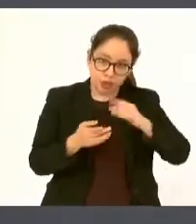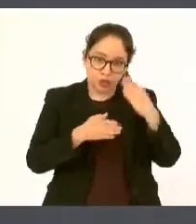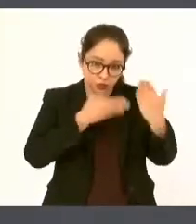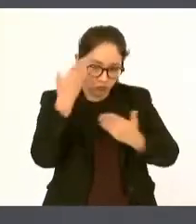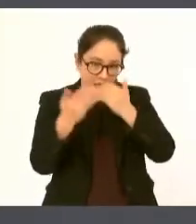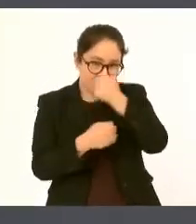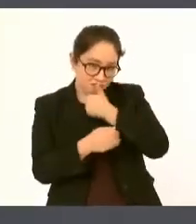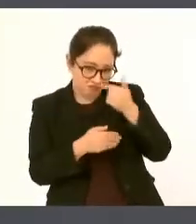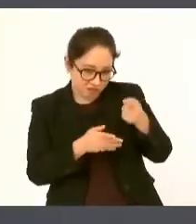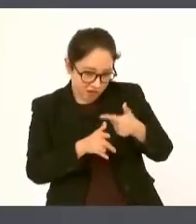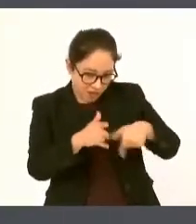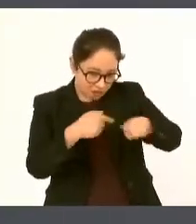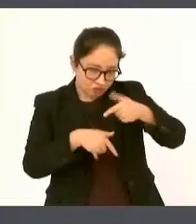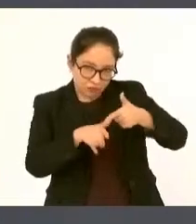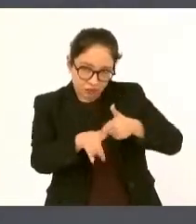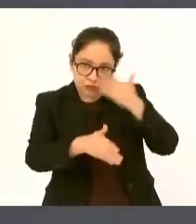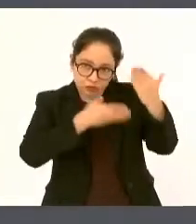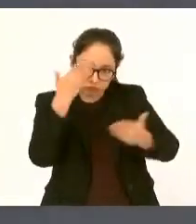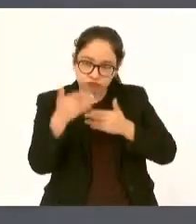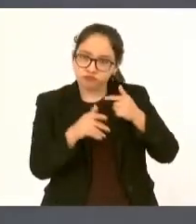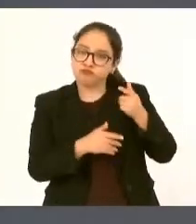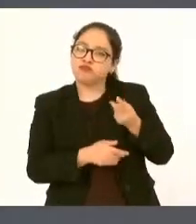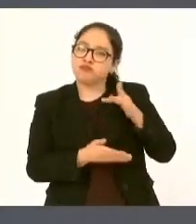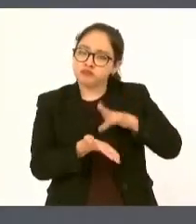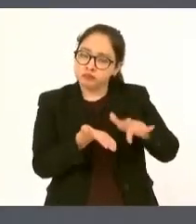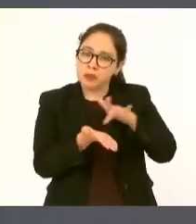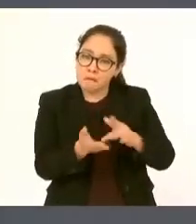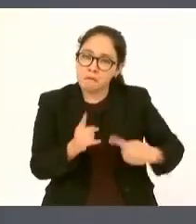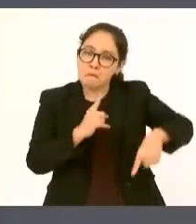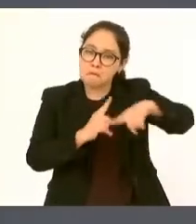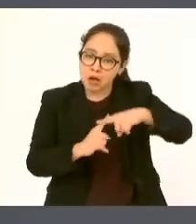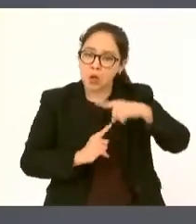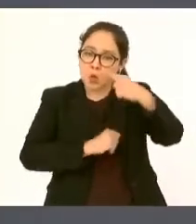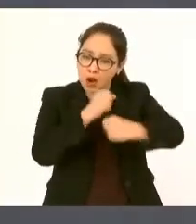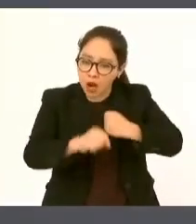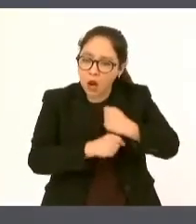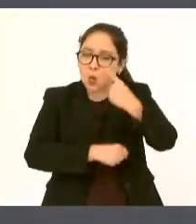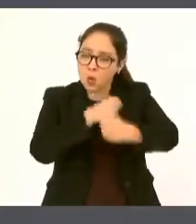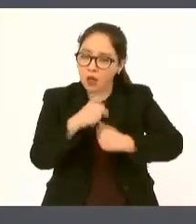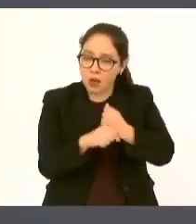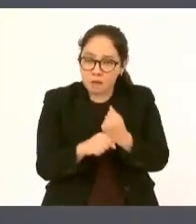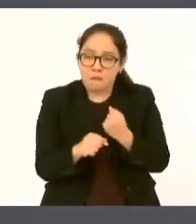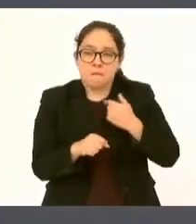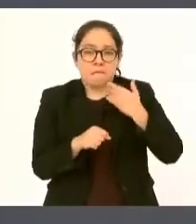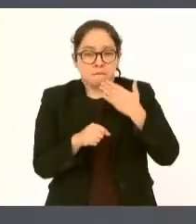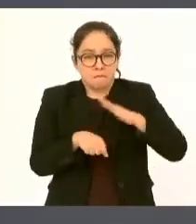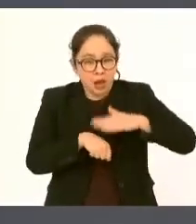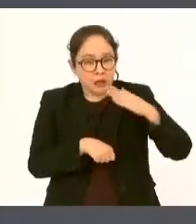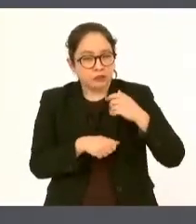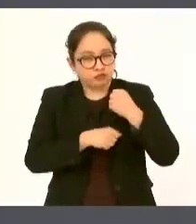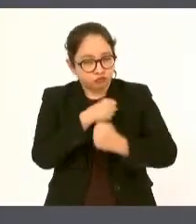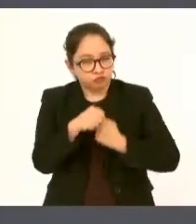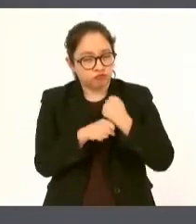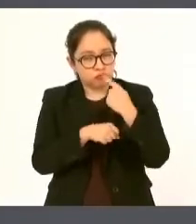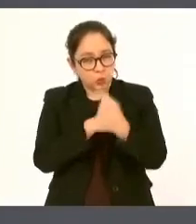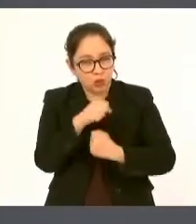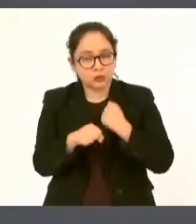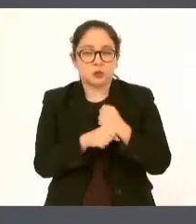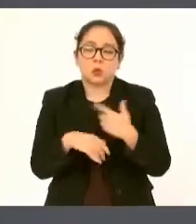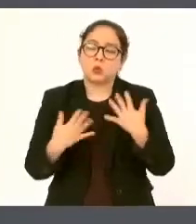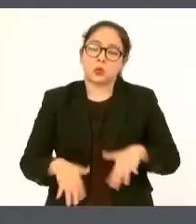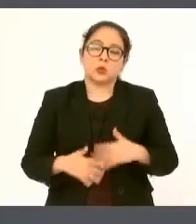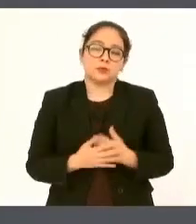médica y los medicamentos gratuitos a mí me da mucho gusto estar aquí en